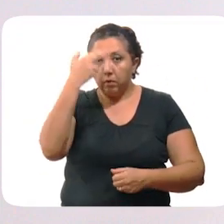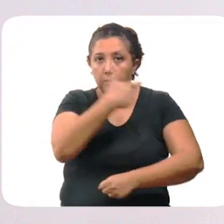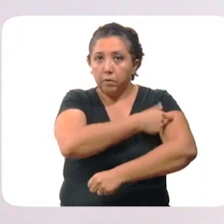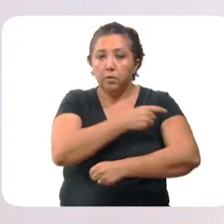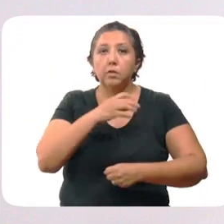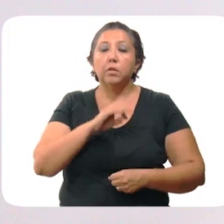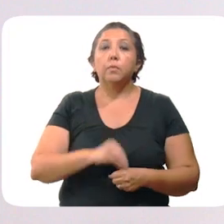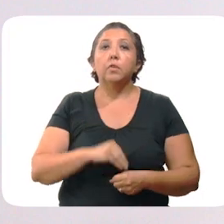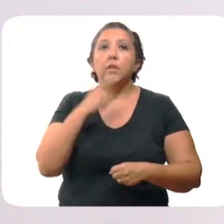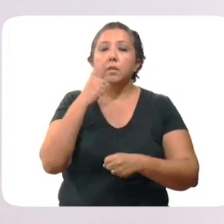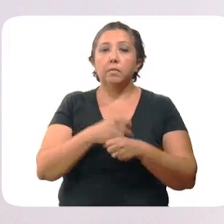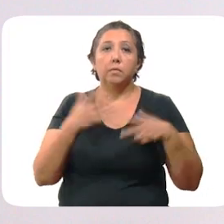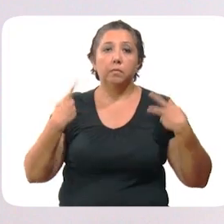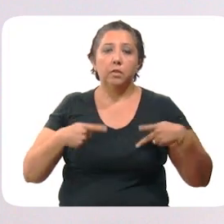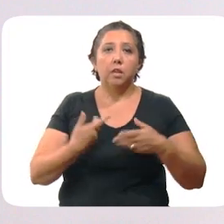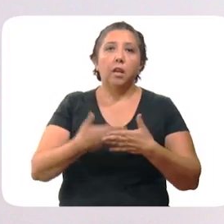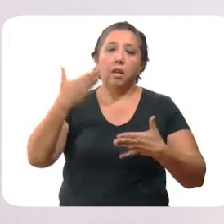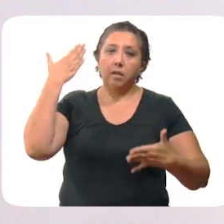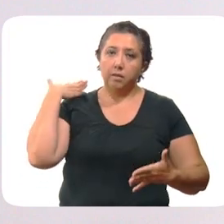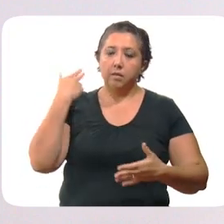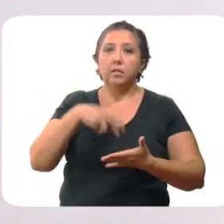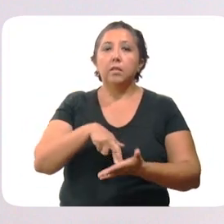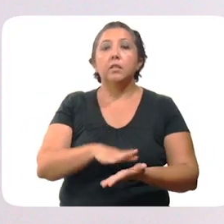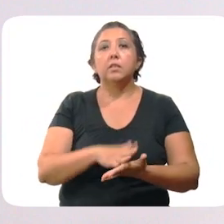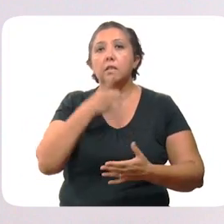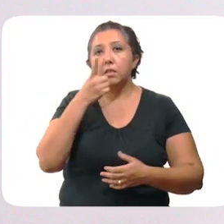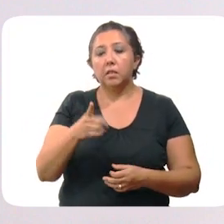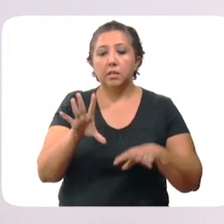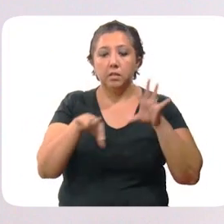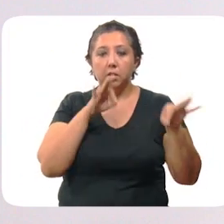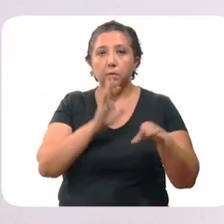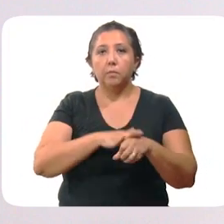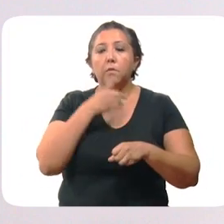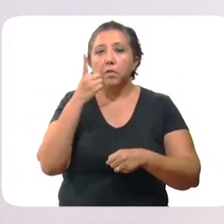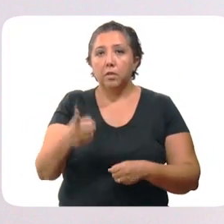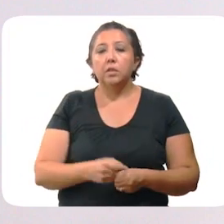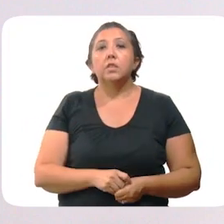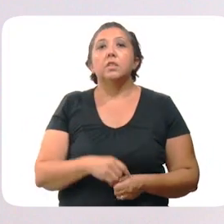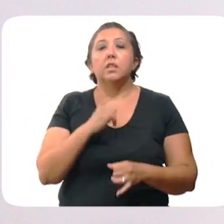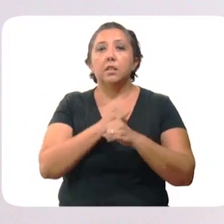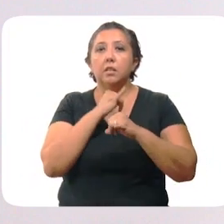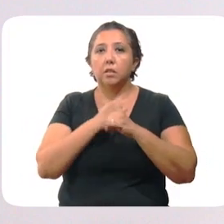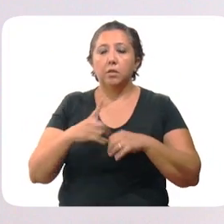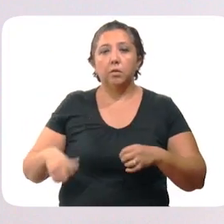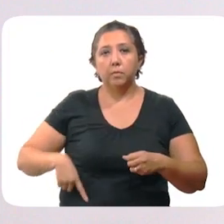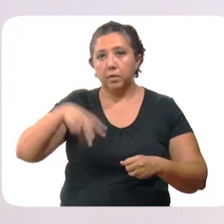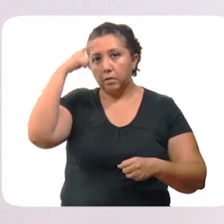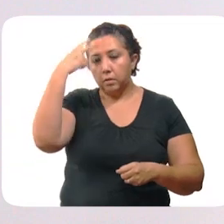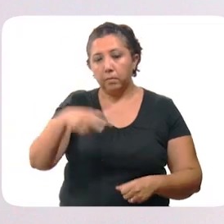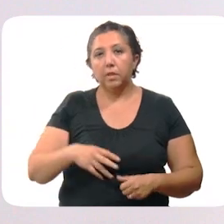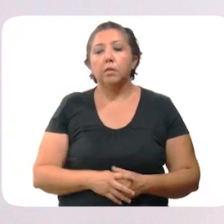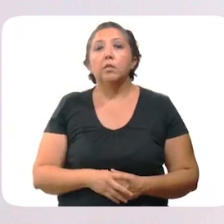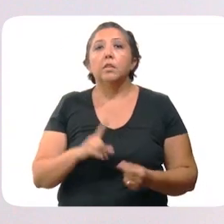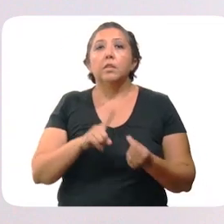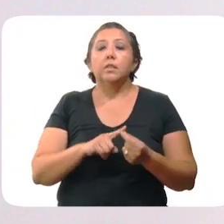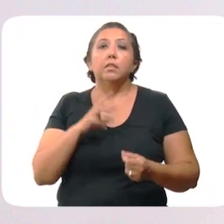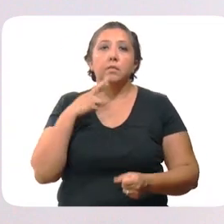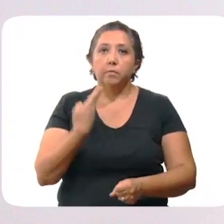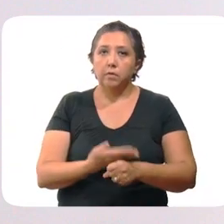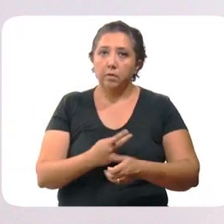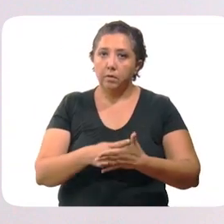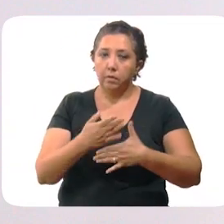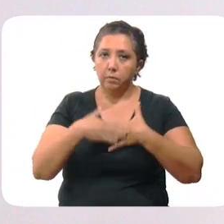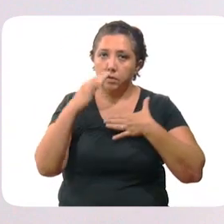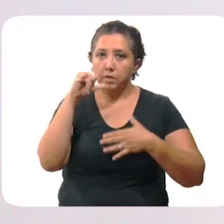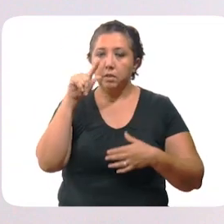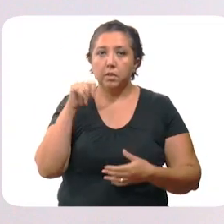que las vacunas se ponen a la población que ha sido previamente registrada y seleccionada por medio de las plataformas del gobierno federal, quien está a cargo del